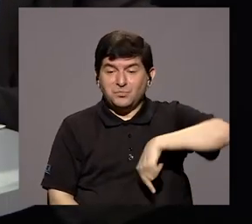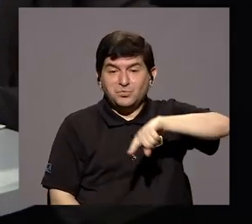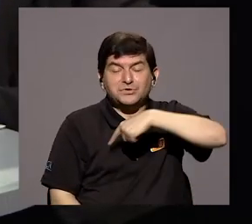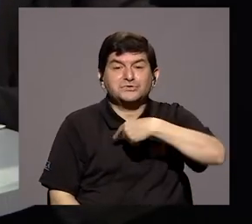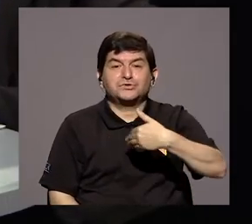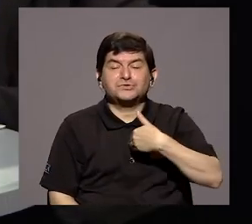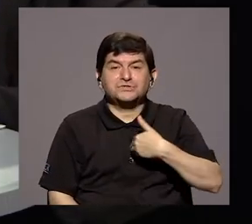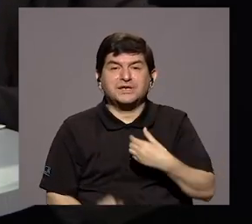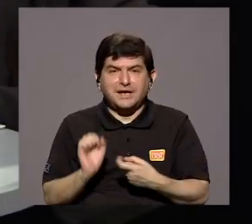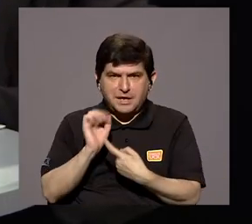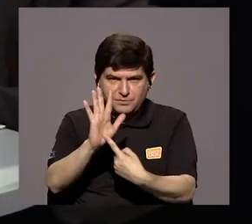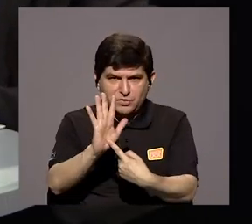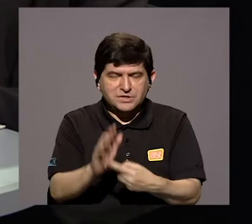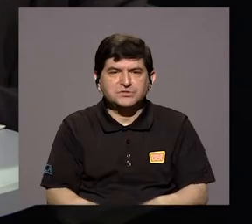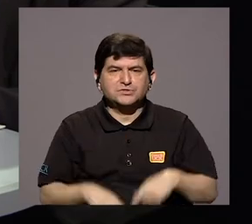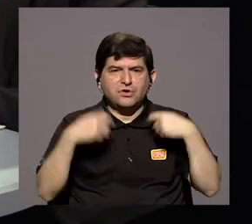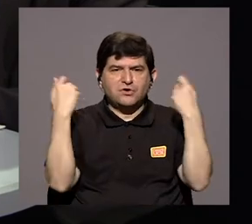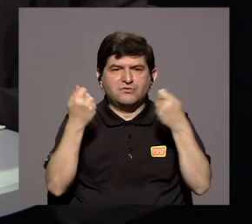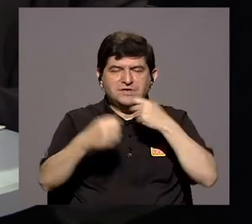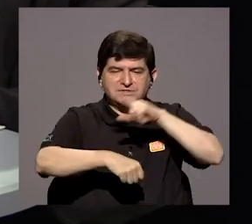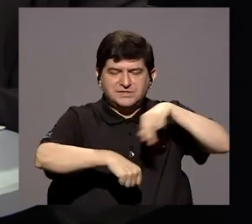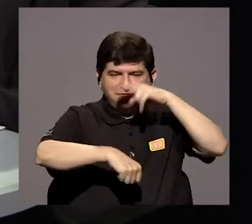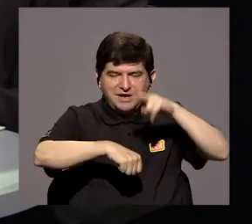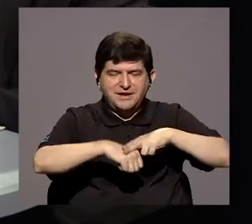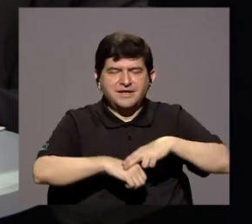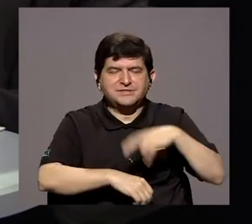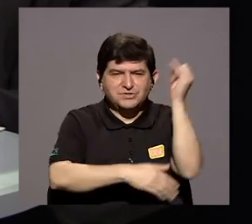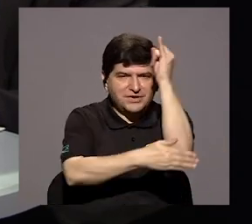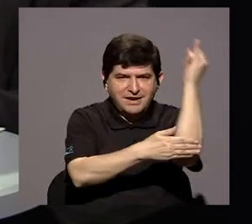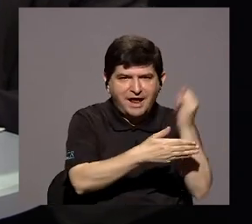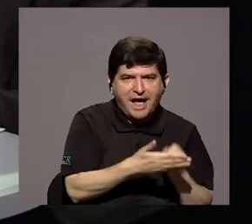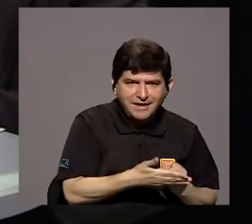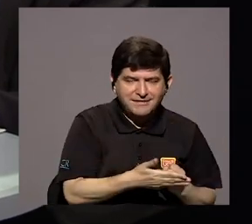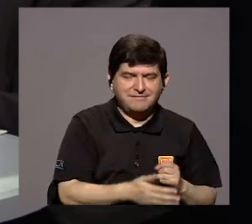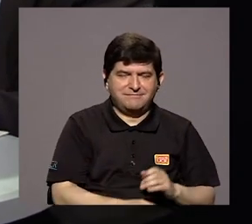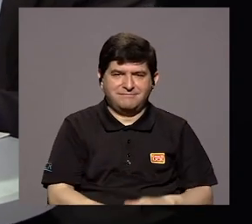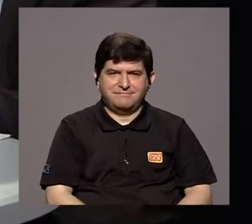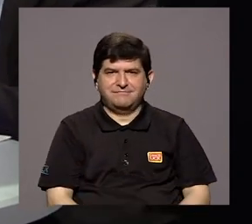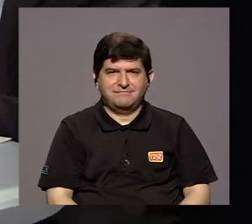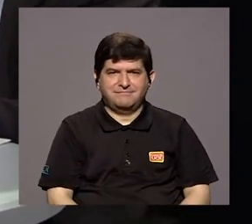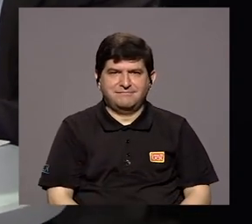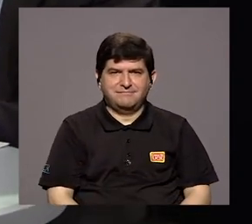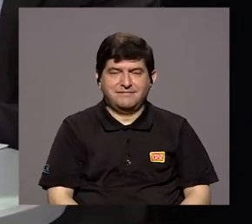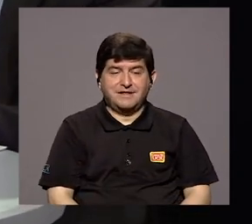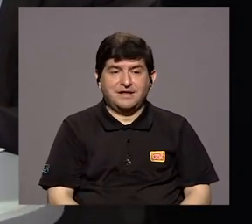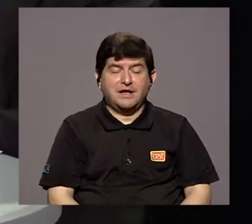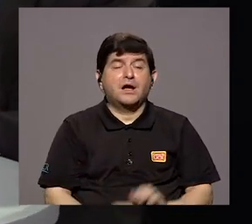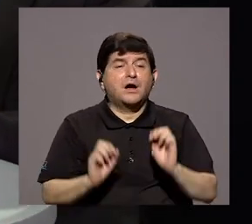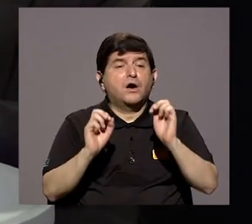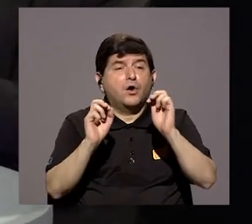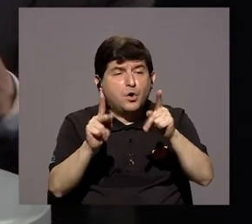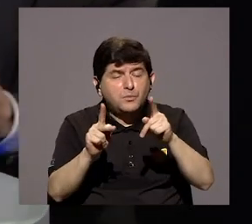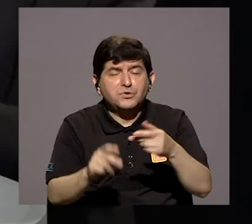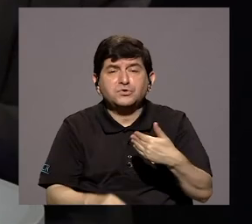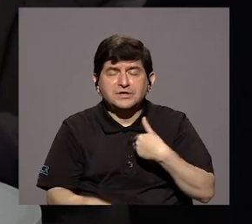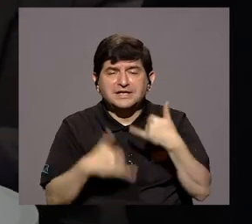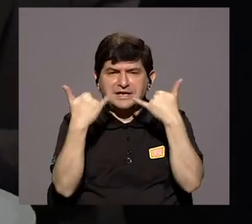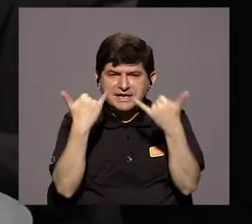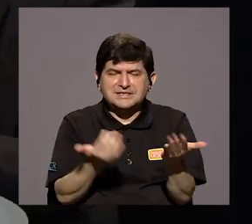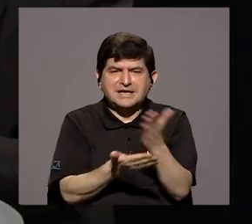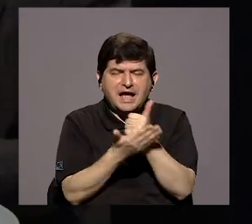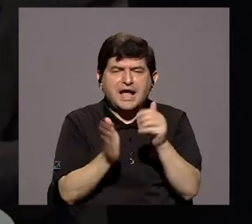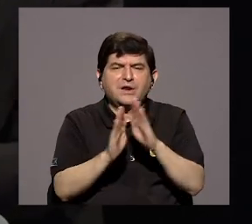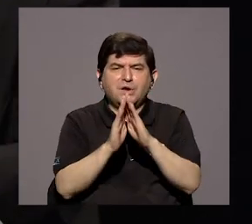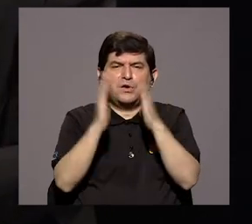tenemos proyecciones este año, el Festival Nacional de las Artes, ¿verdad?, con una posibilidad de que tengamos ya algún tipo de